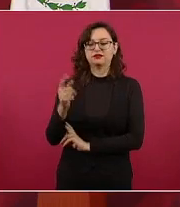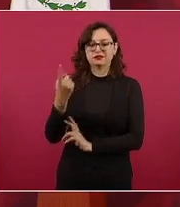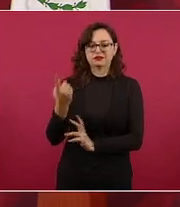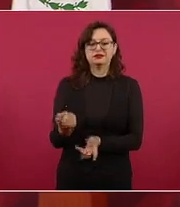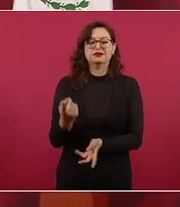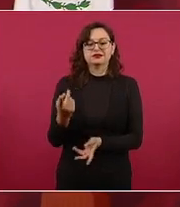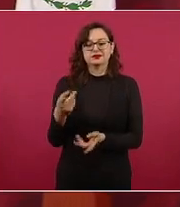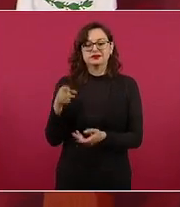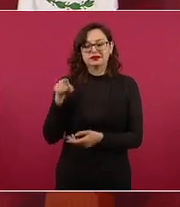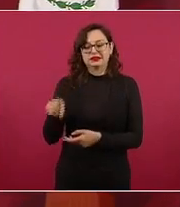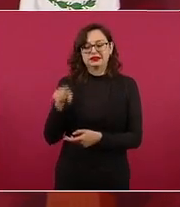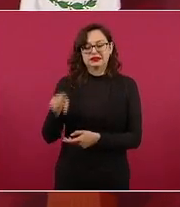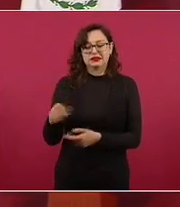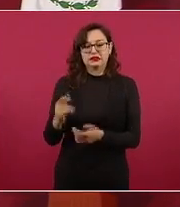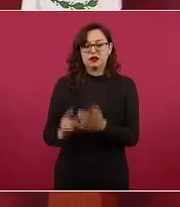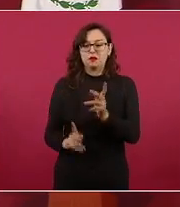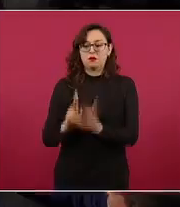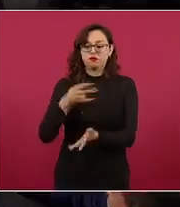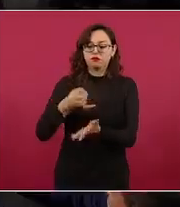requiere de mucha agua